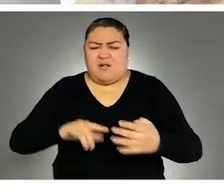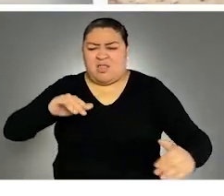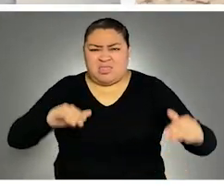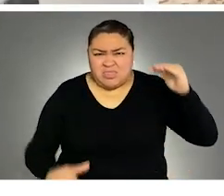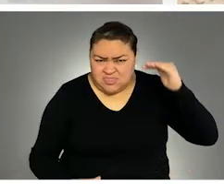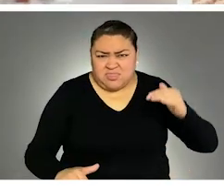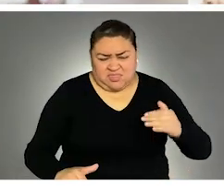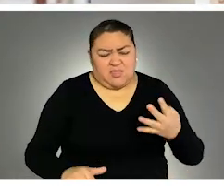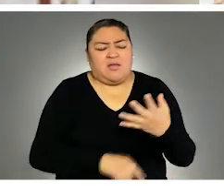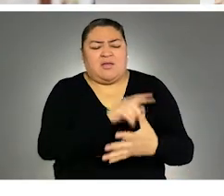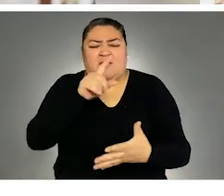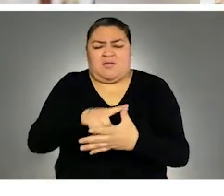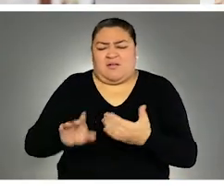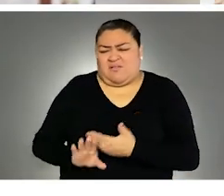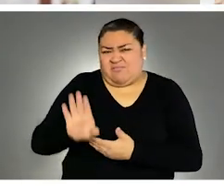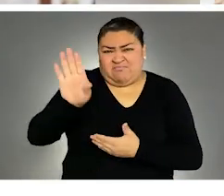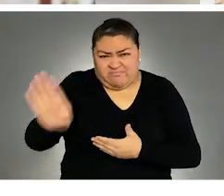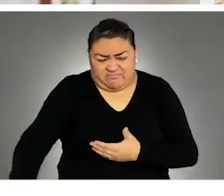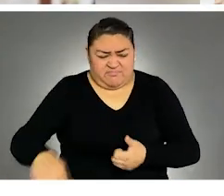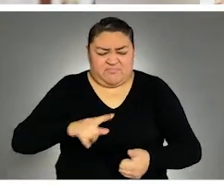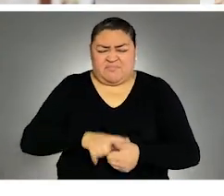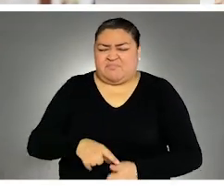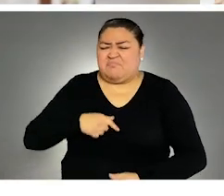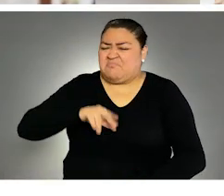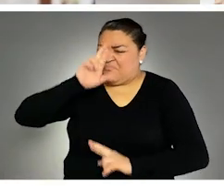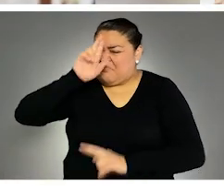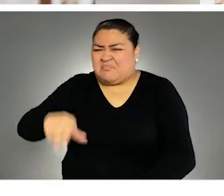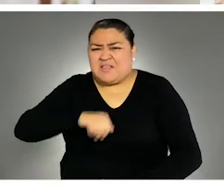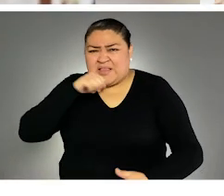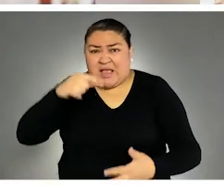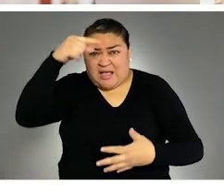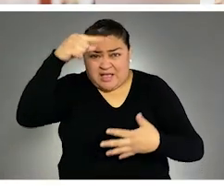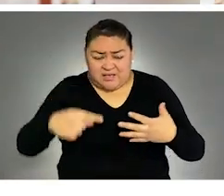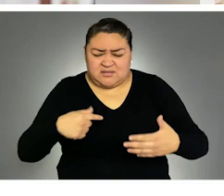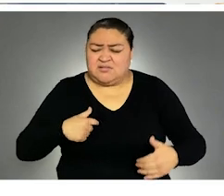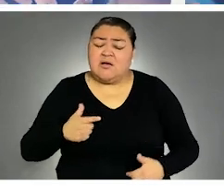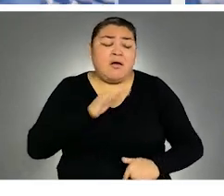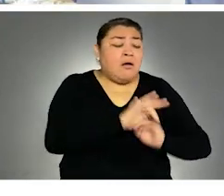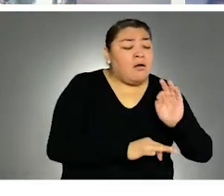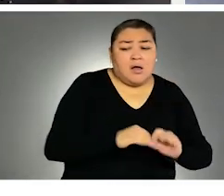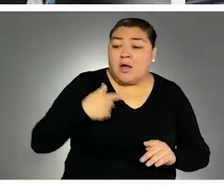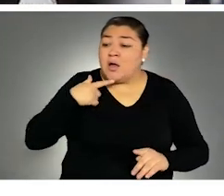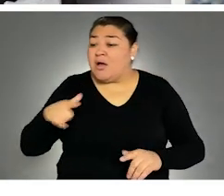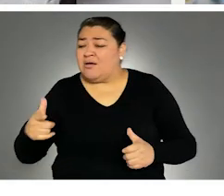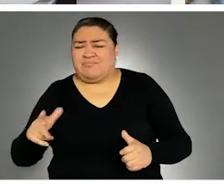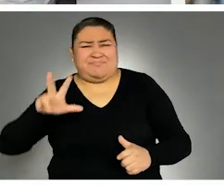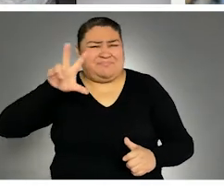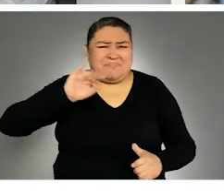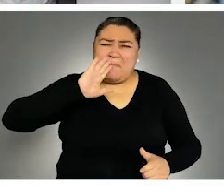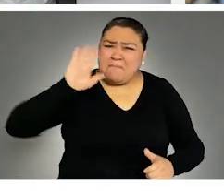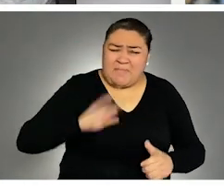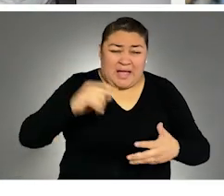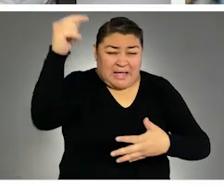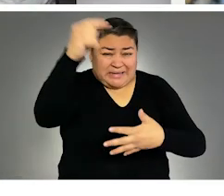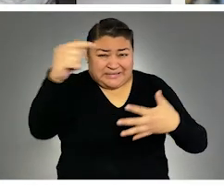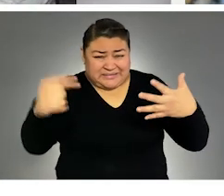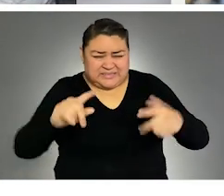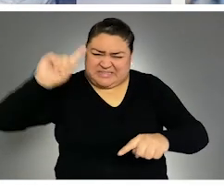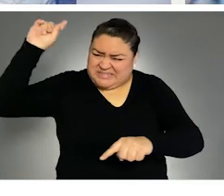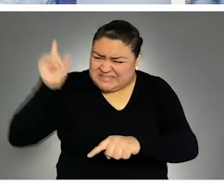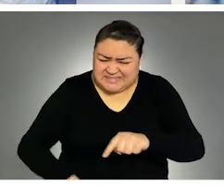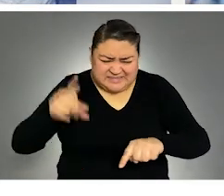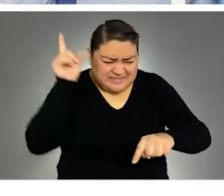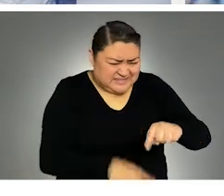desigualdad social, la exclusión, la intolerancia, el trato diferenciado, la desigualdad y